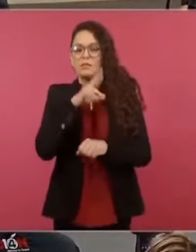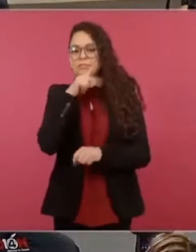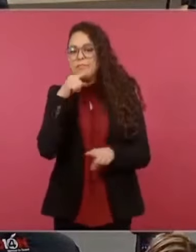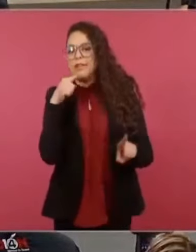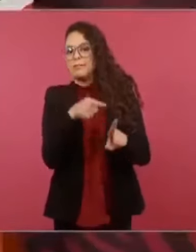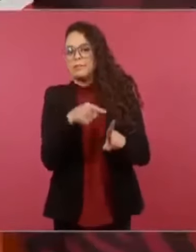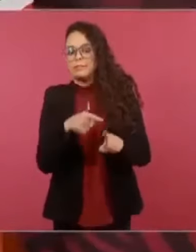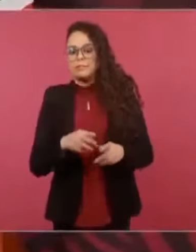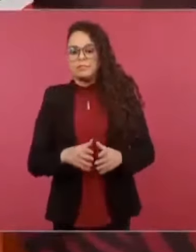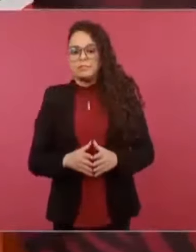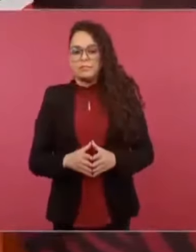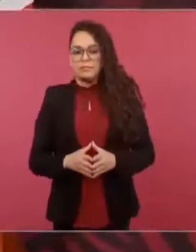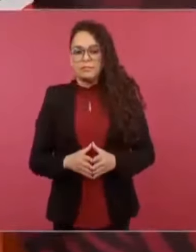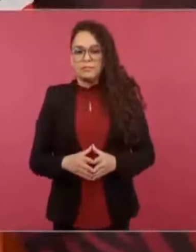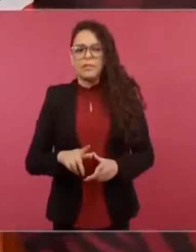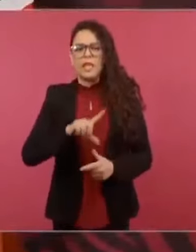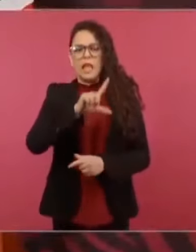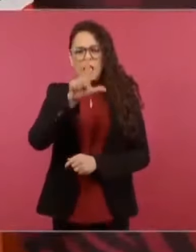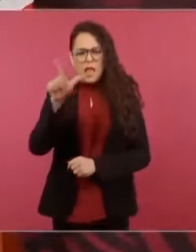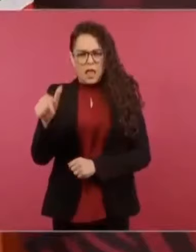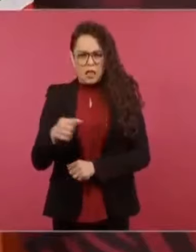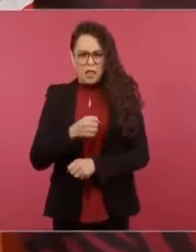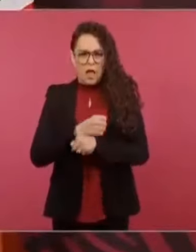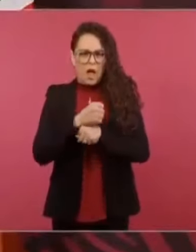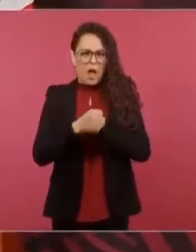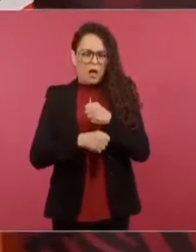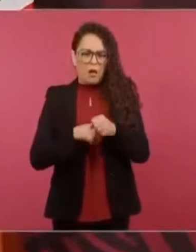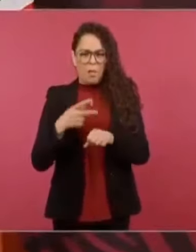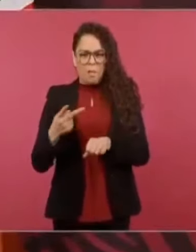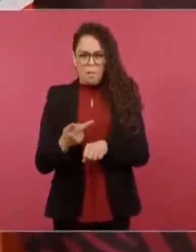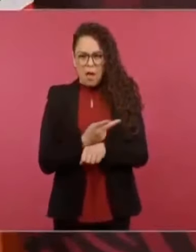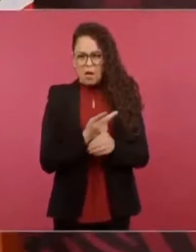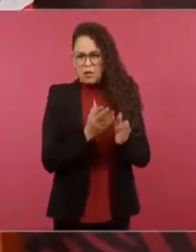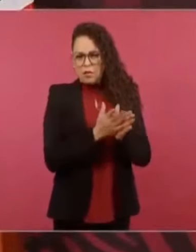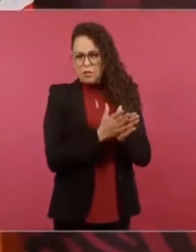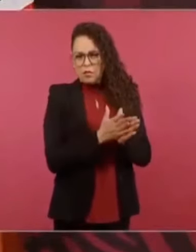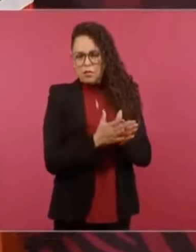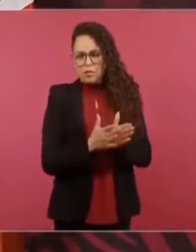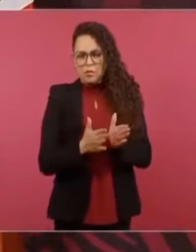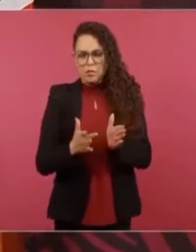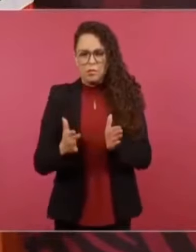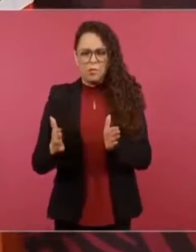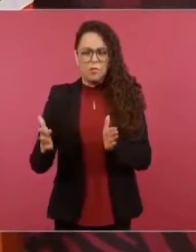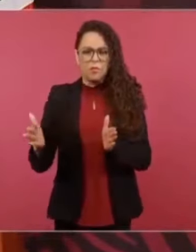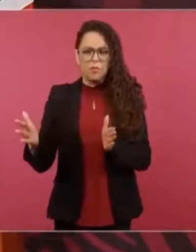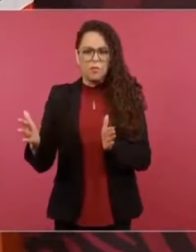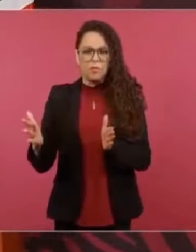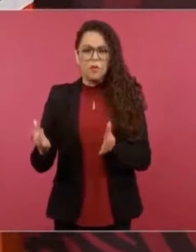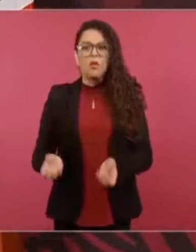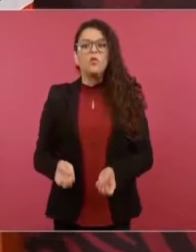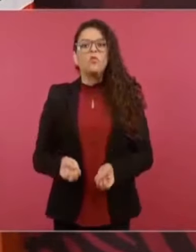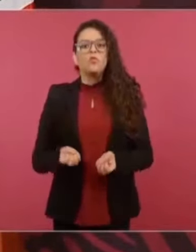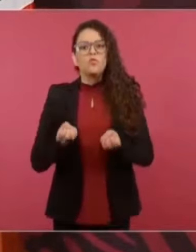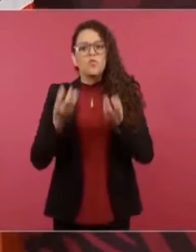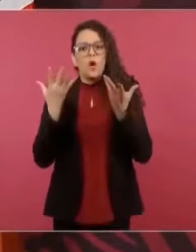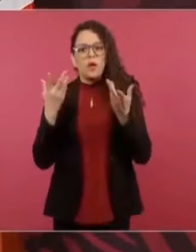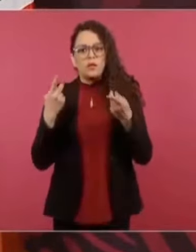Pasa el tiempo, ¿y cuántos se formaron allá?,